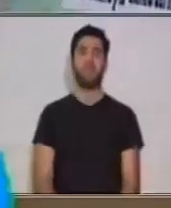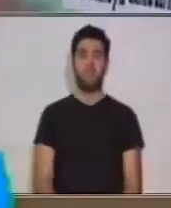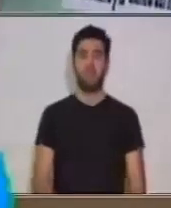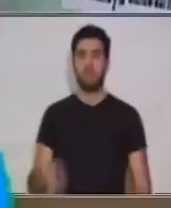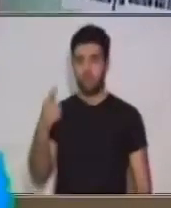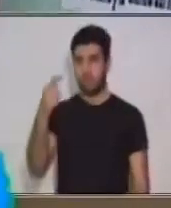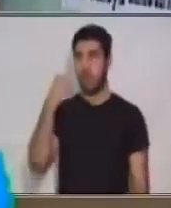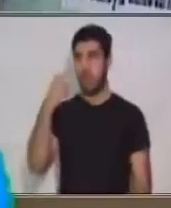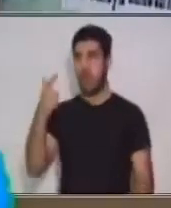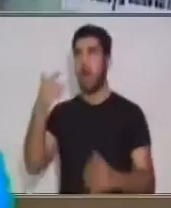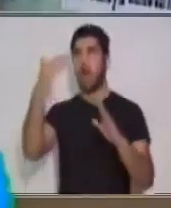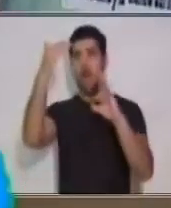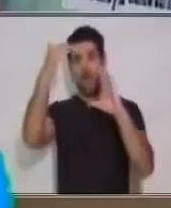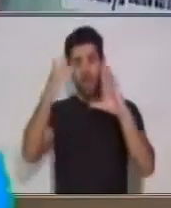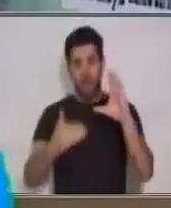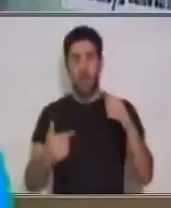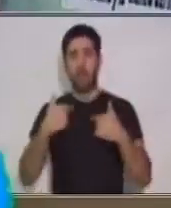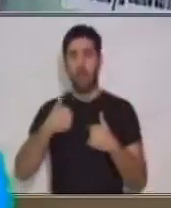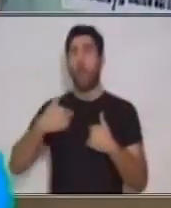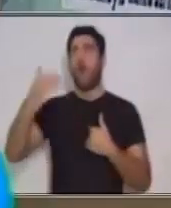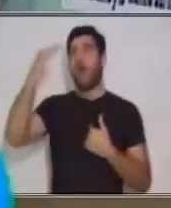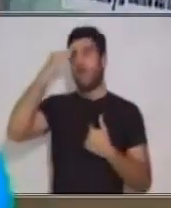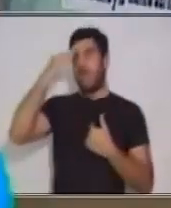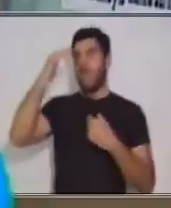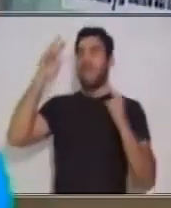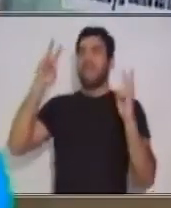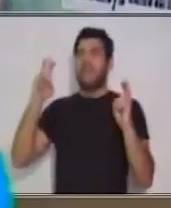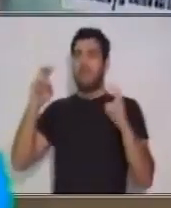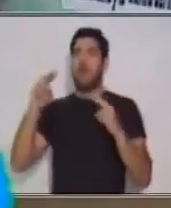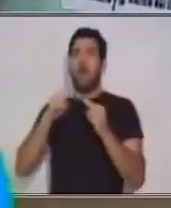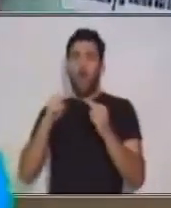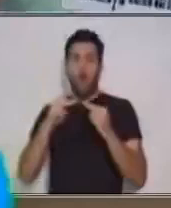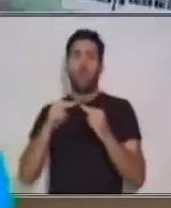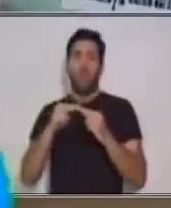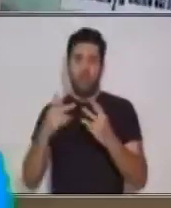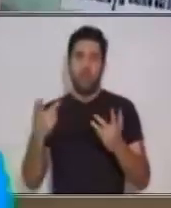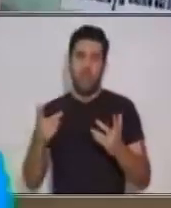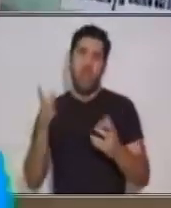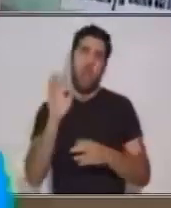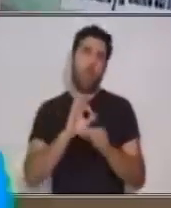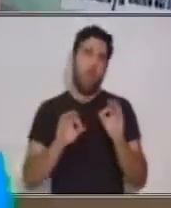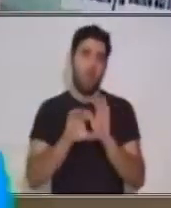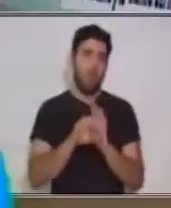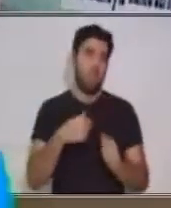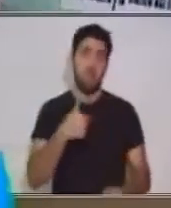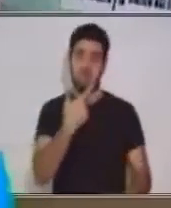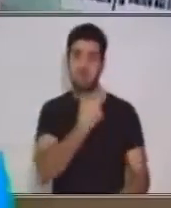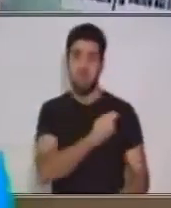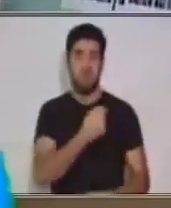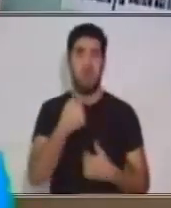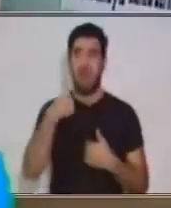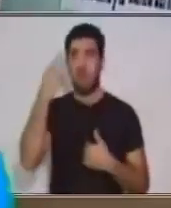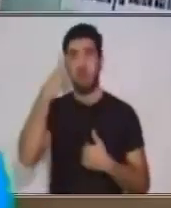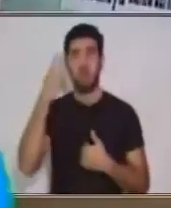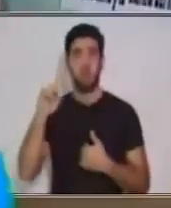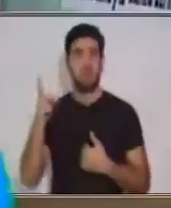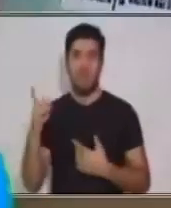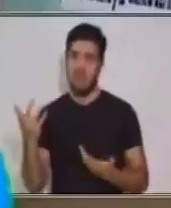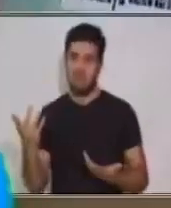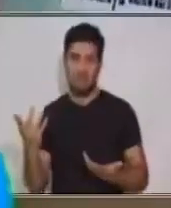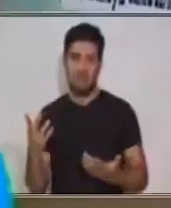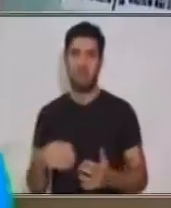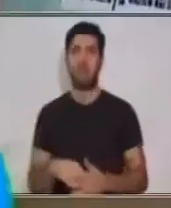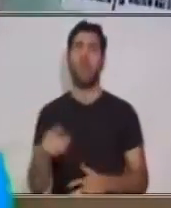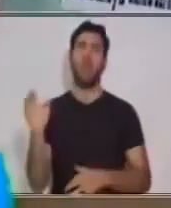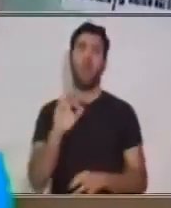esto son conocimientos previos. Al pensar en vacunas, puede ser que ellos no sepan ni siquiera cuándo me vacunaron o que me haya dolido tanto que me haya